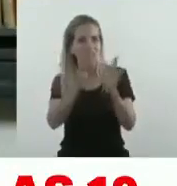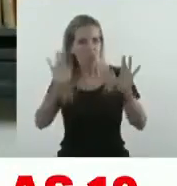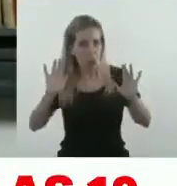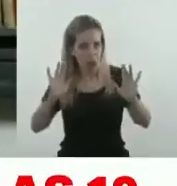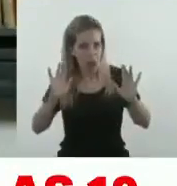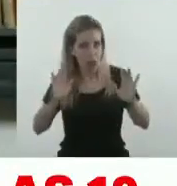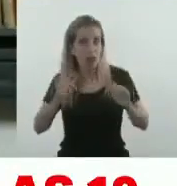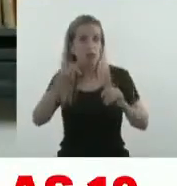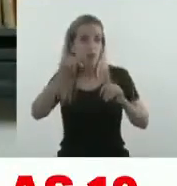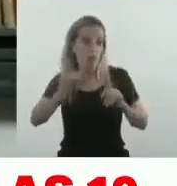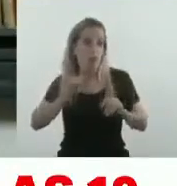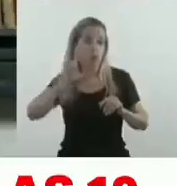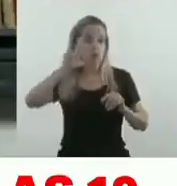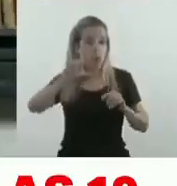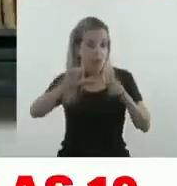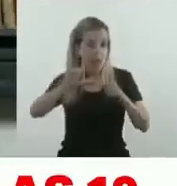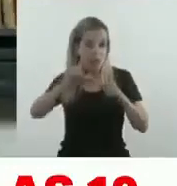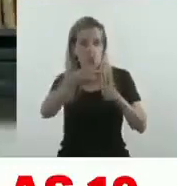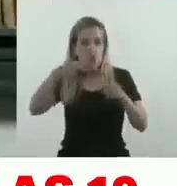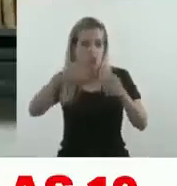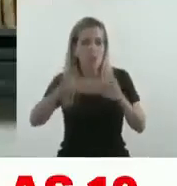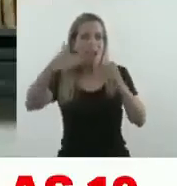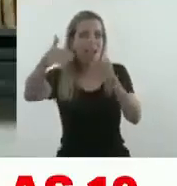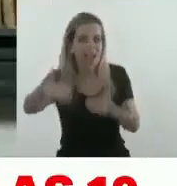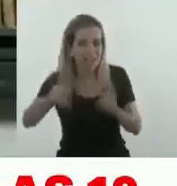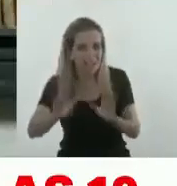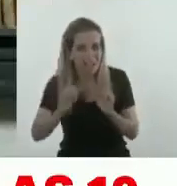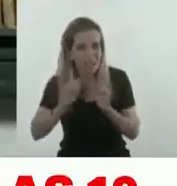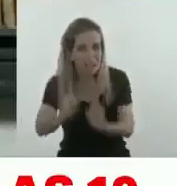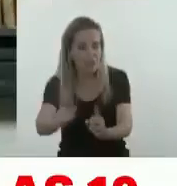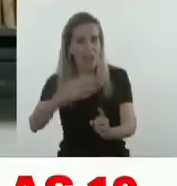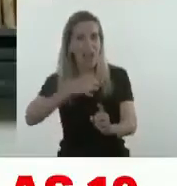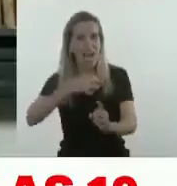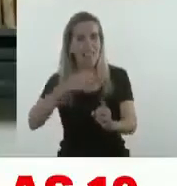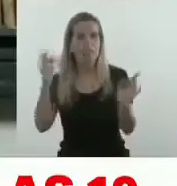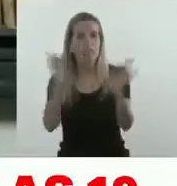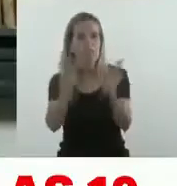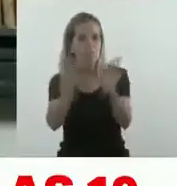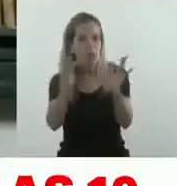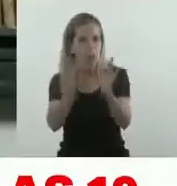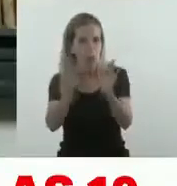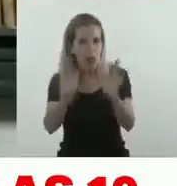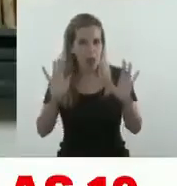durante dos semanas a partir del día lunes, las clases serán dadas en forma virtual.